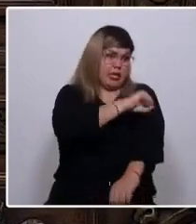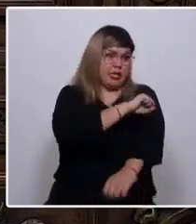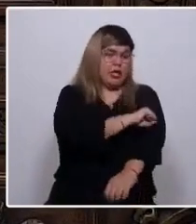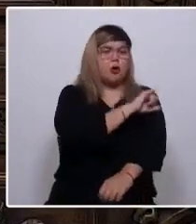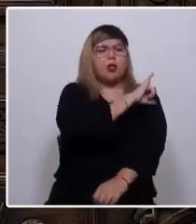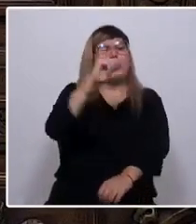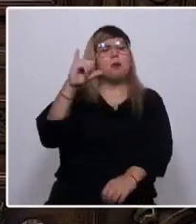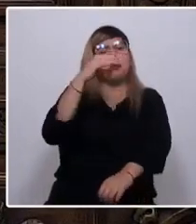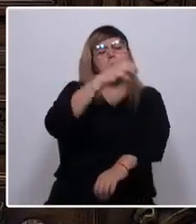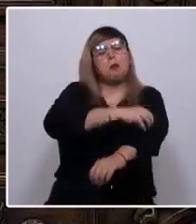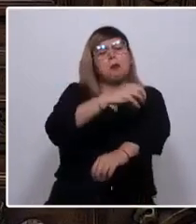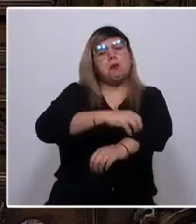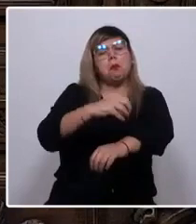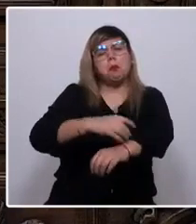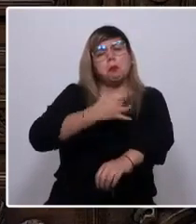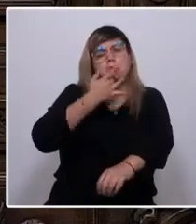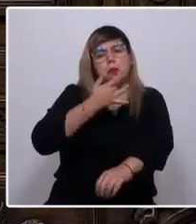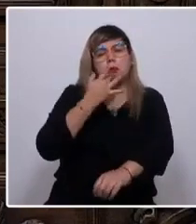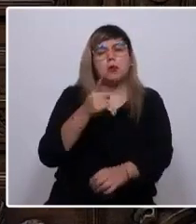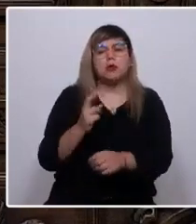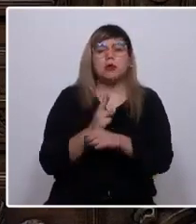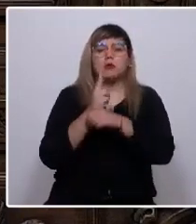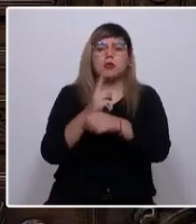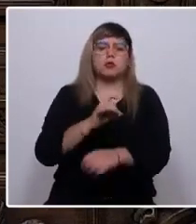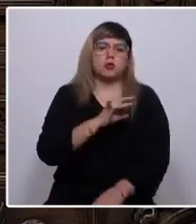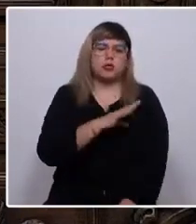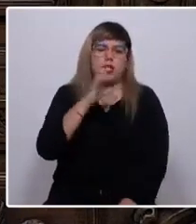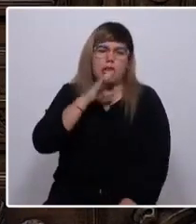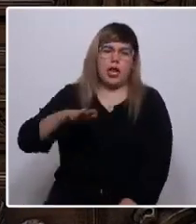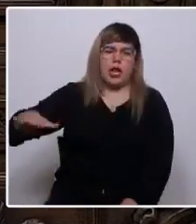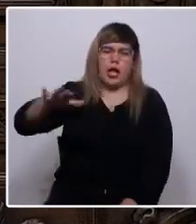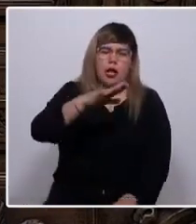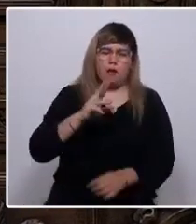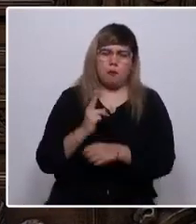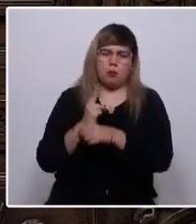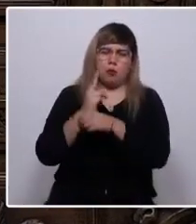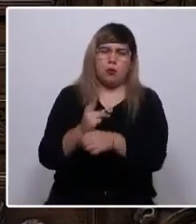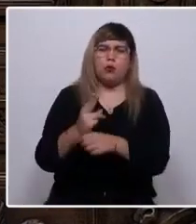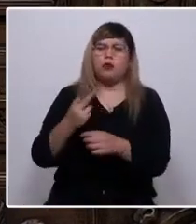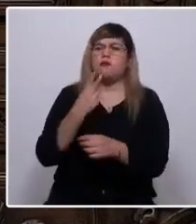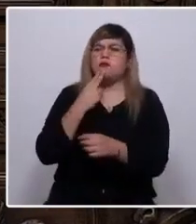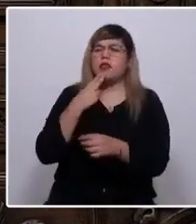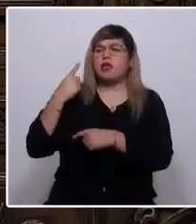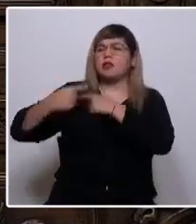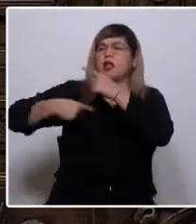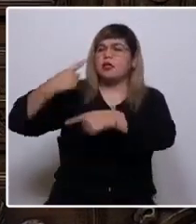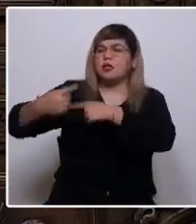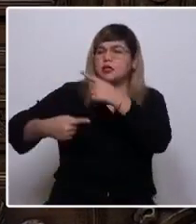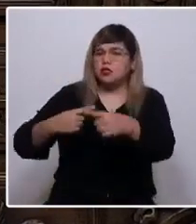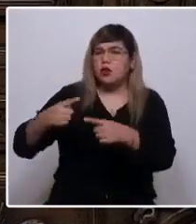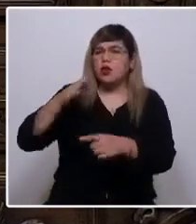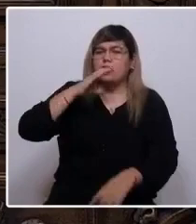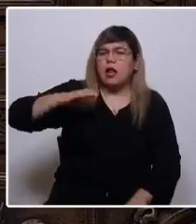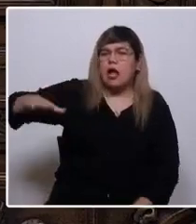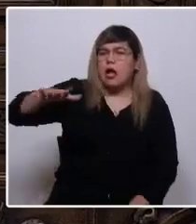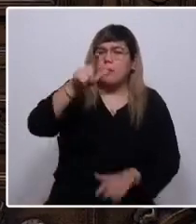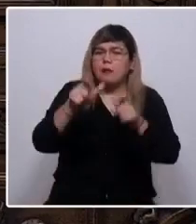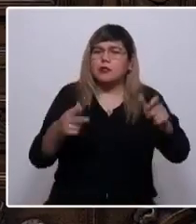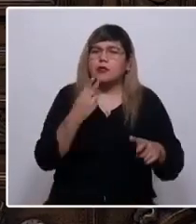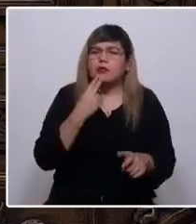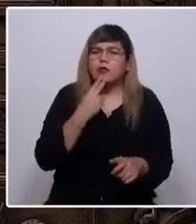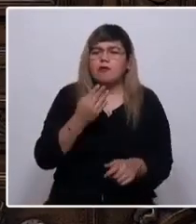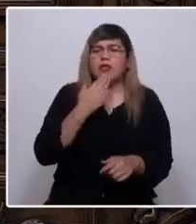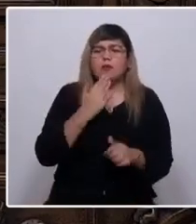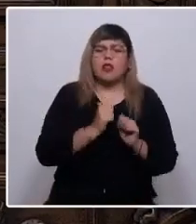capitales regionales. Representa a un Chile rural, que da vida a nuestras tradiciones campesinas, pero que también enfrenta desafíos